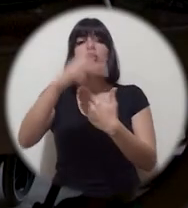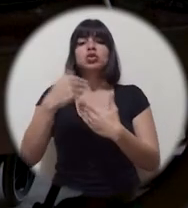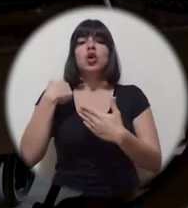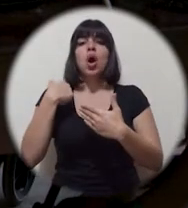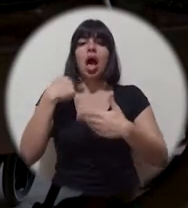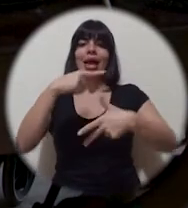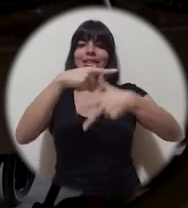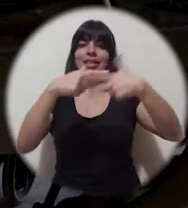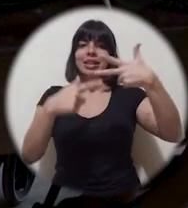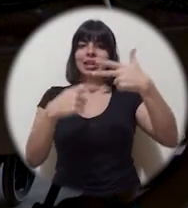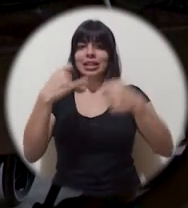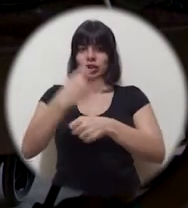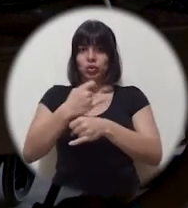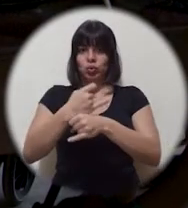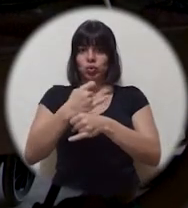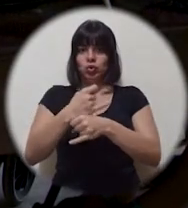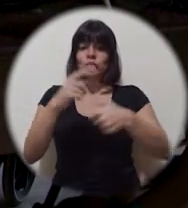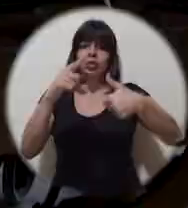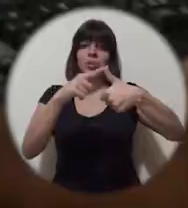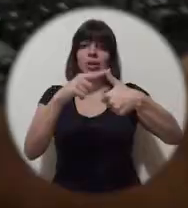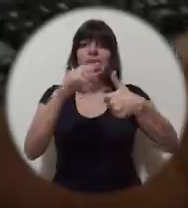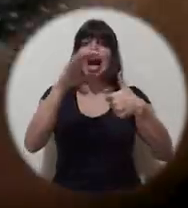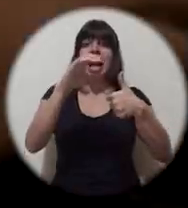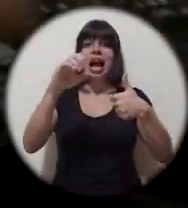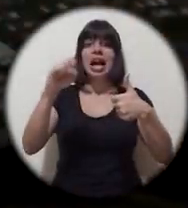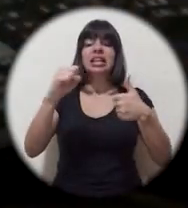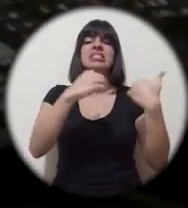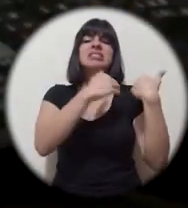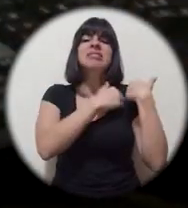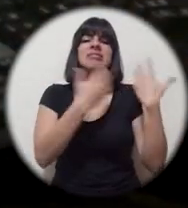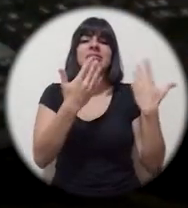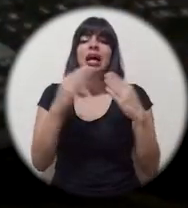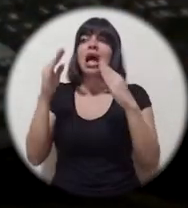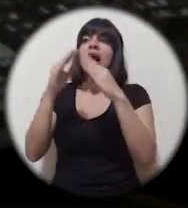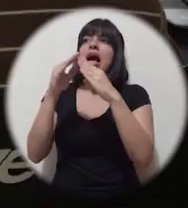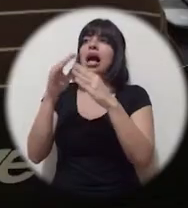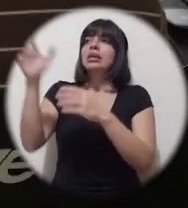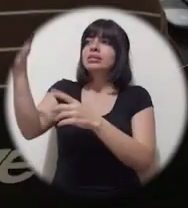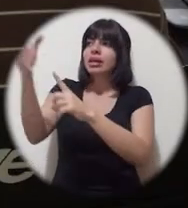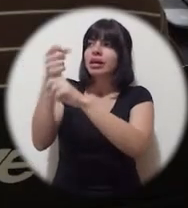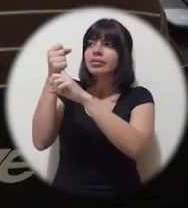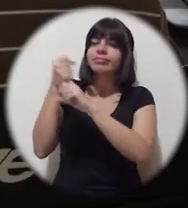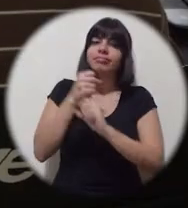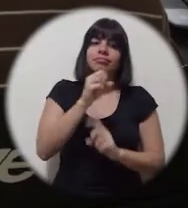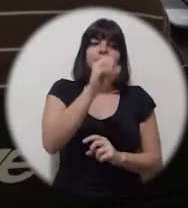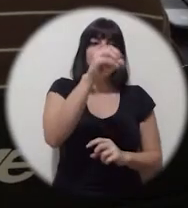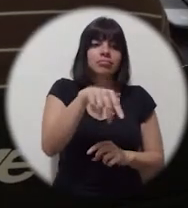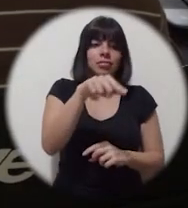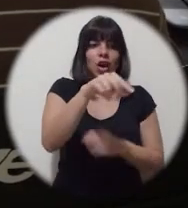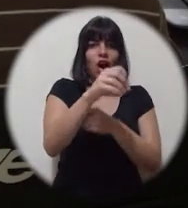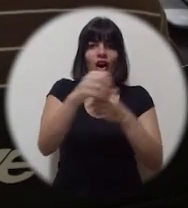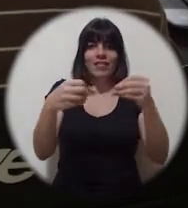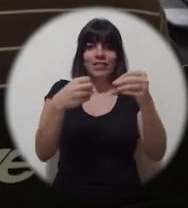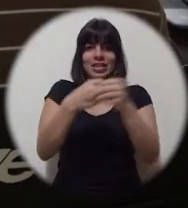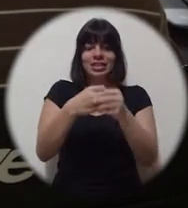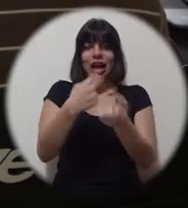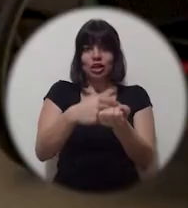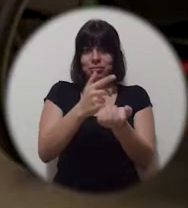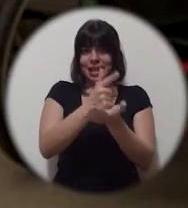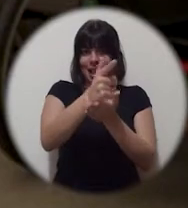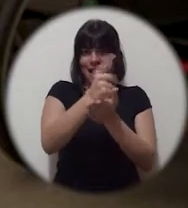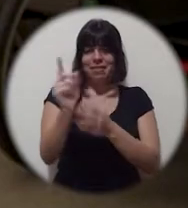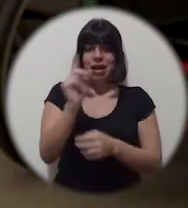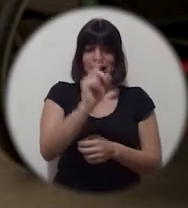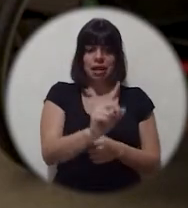tres instituciones. La Caja Costarricense es que se encarga de traernos desde nuestras casas hasta la parte de Fisiatría del Hospital de Liberia.